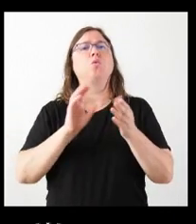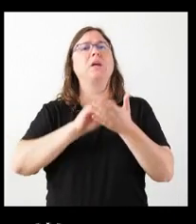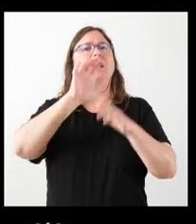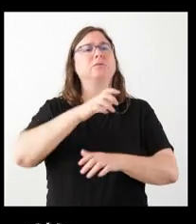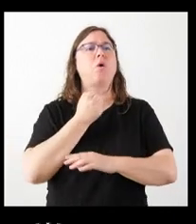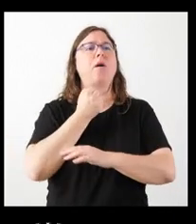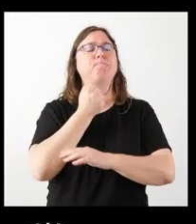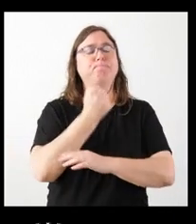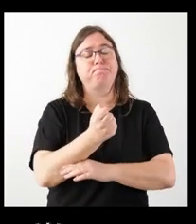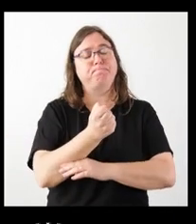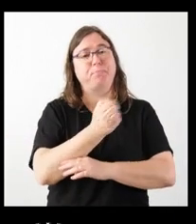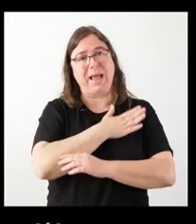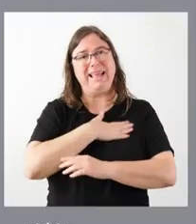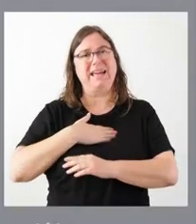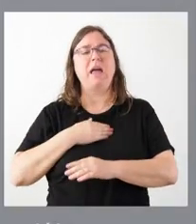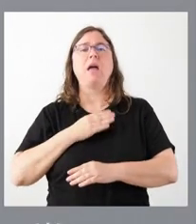sindicatos agrarios.